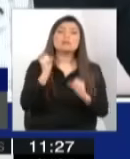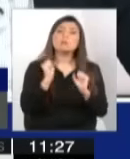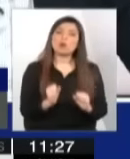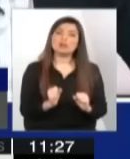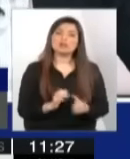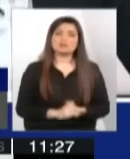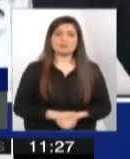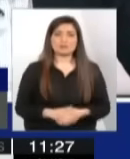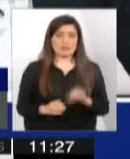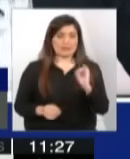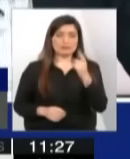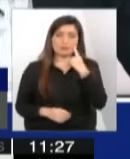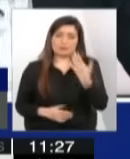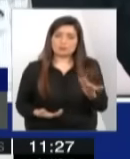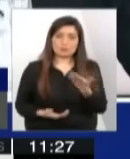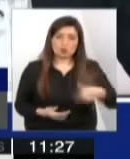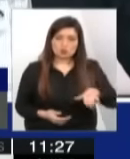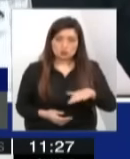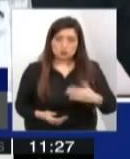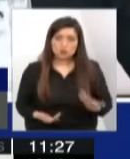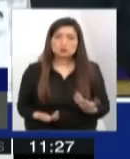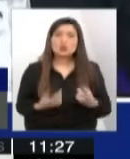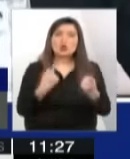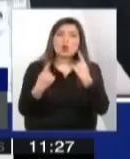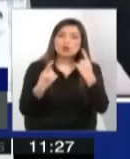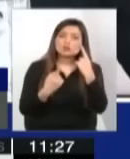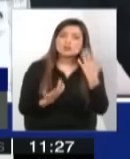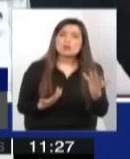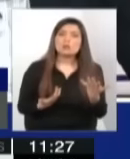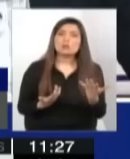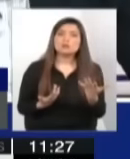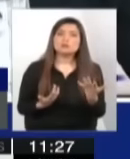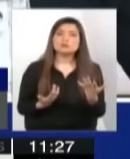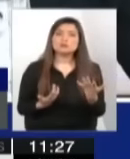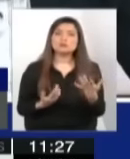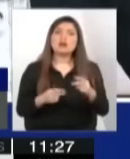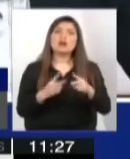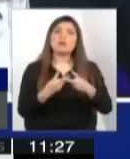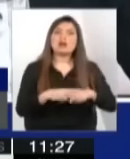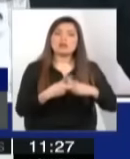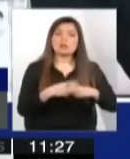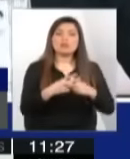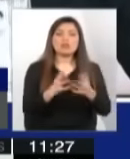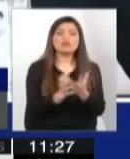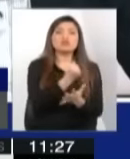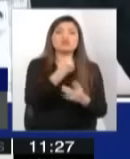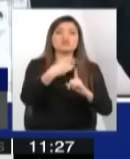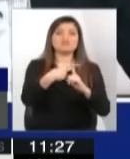Sí, Pablo, mira, nosotros conocemos la herramienta del éxito.